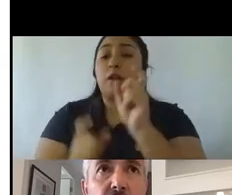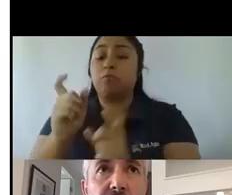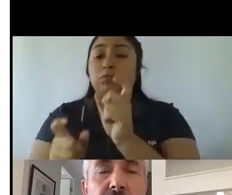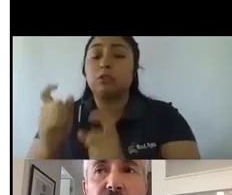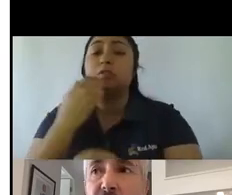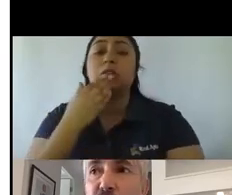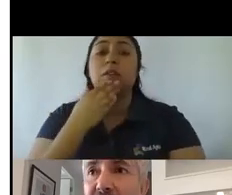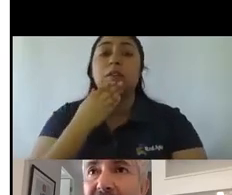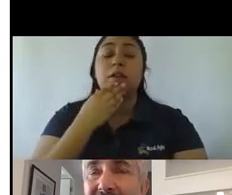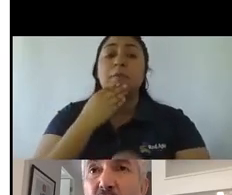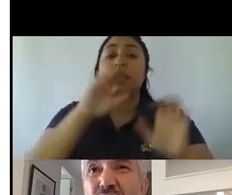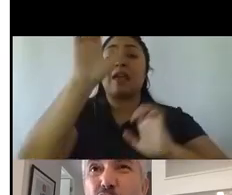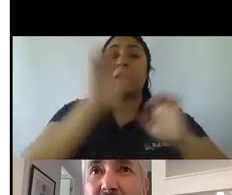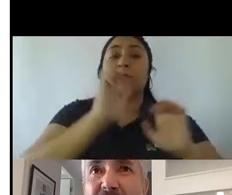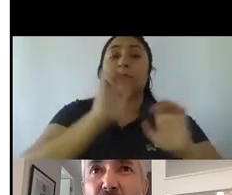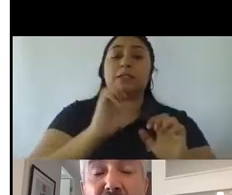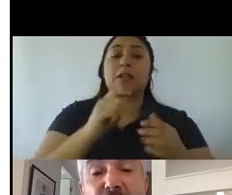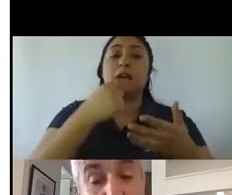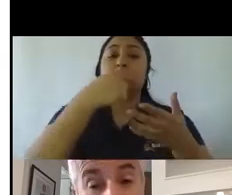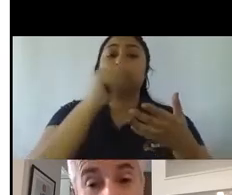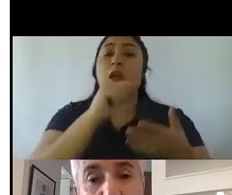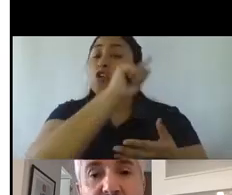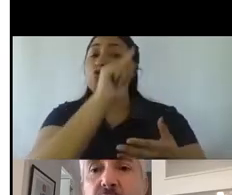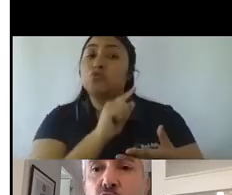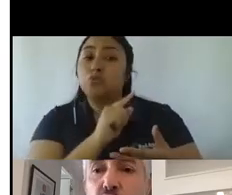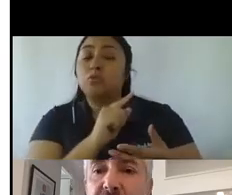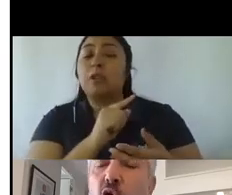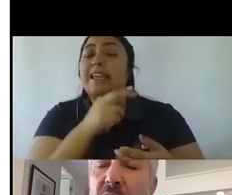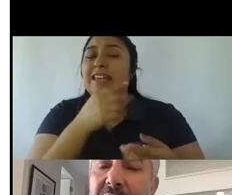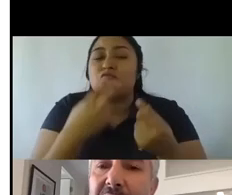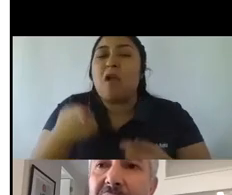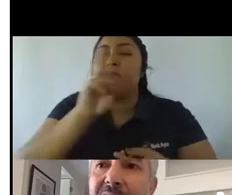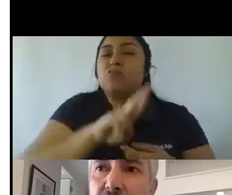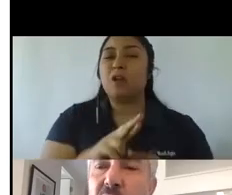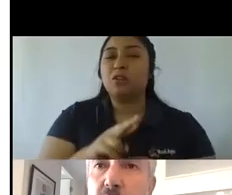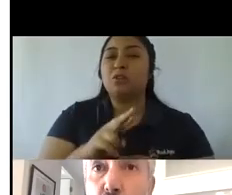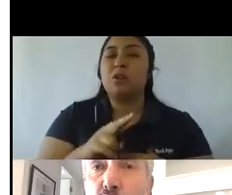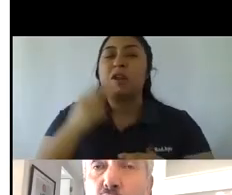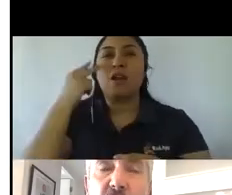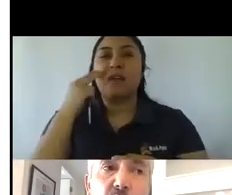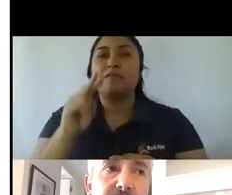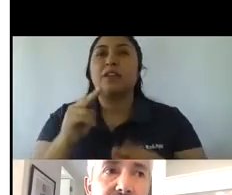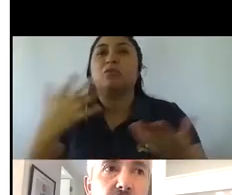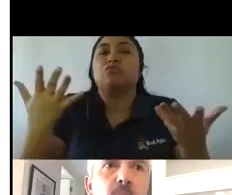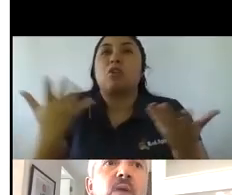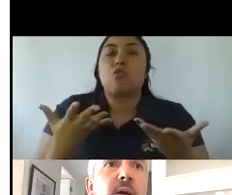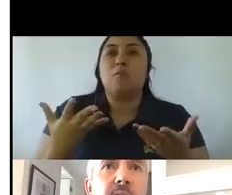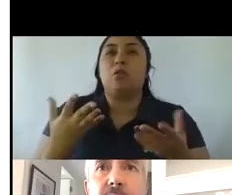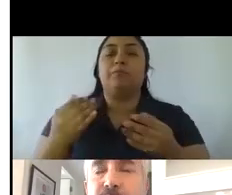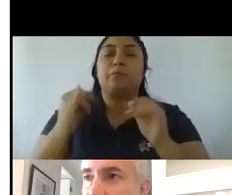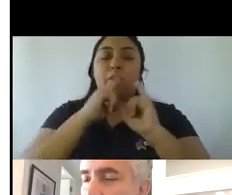han tenido que, de alguna manera, reconfigurar también el foco de dónde o qué tipo de estudio estamos haciendo